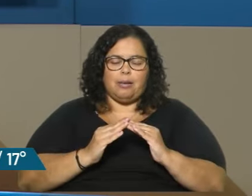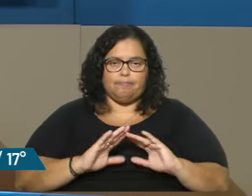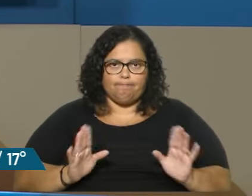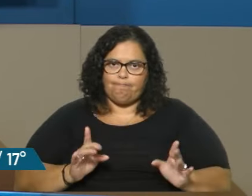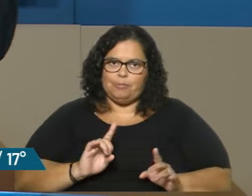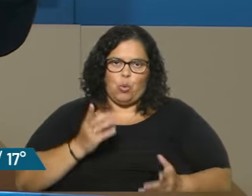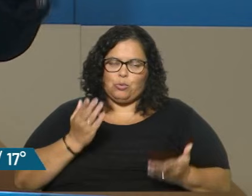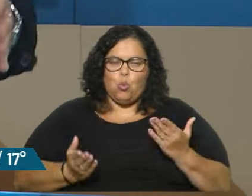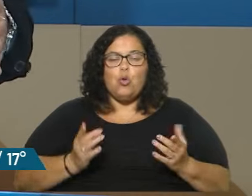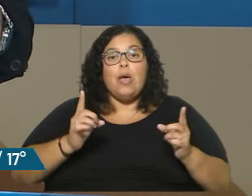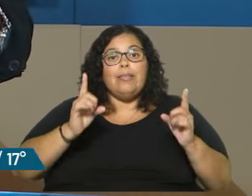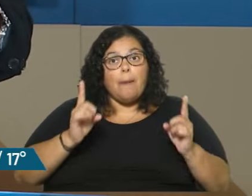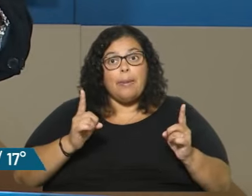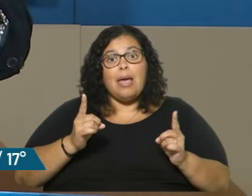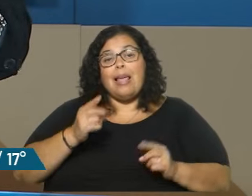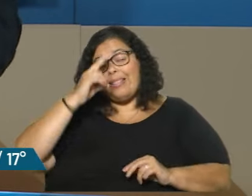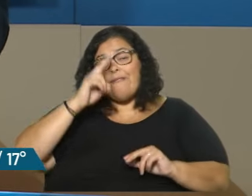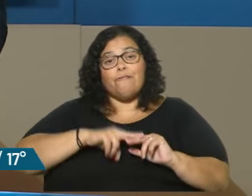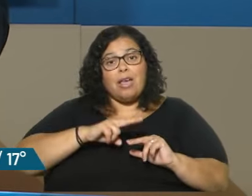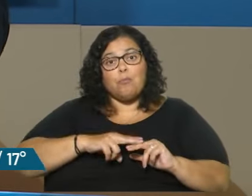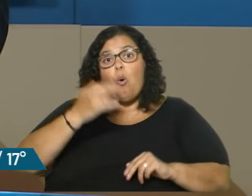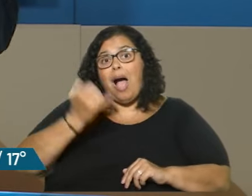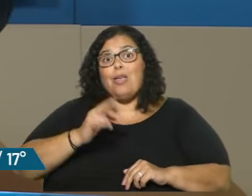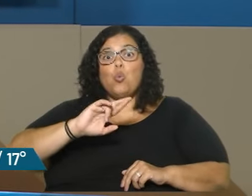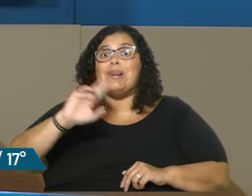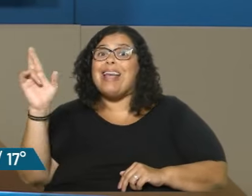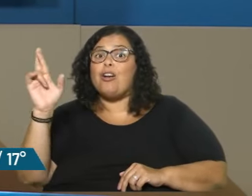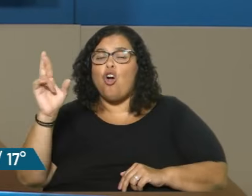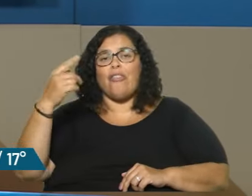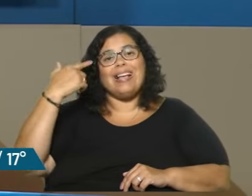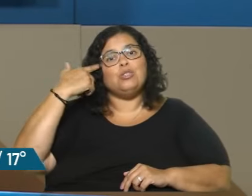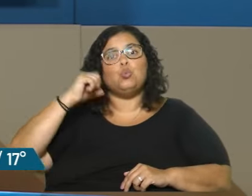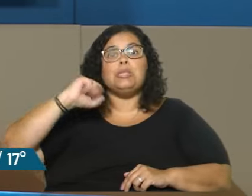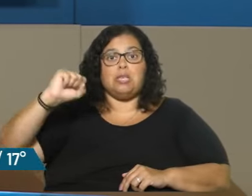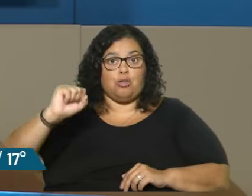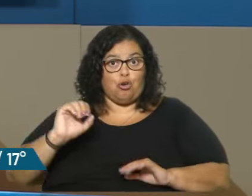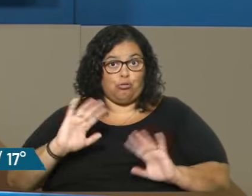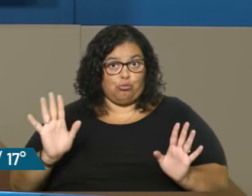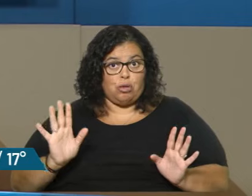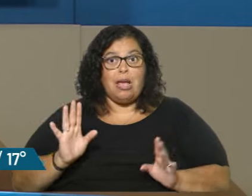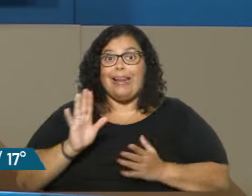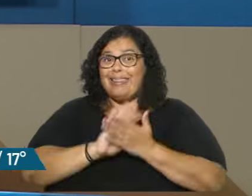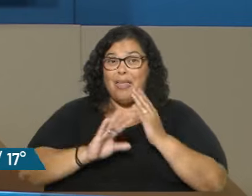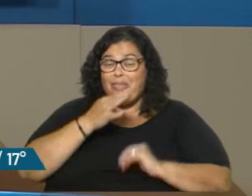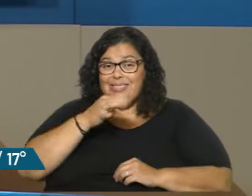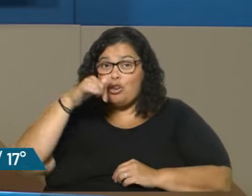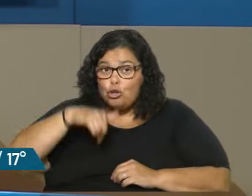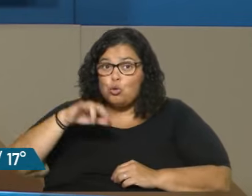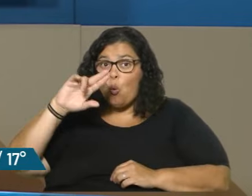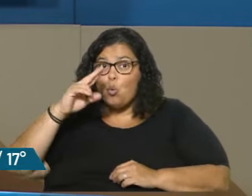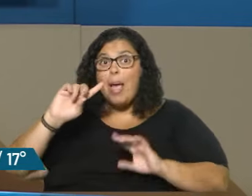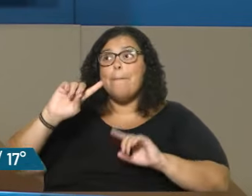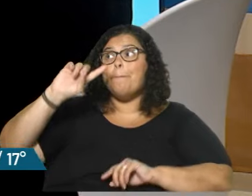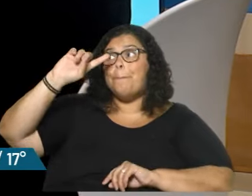récord histórico de suicidios, que eso nadie habla, tenemos un récord histórico, primero en las Américas estamos. Sí,